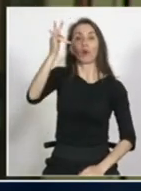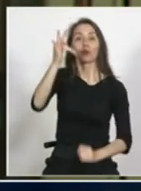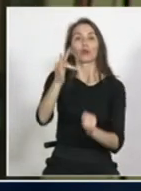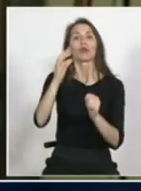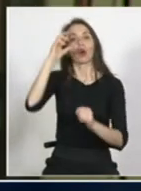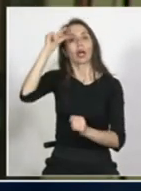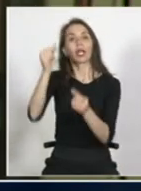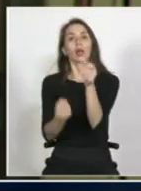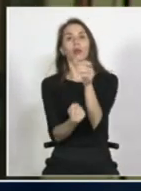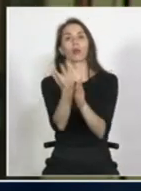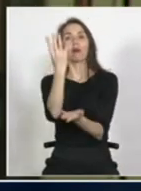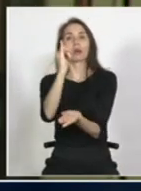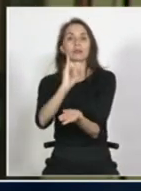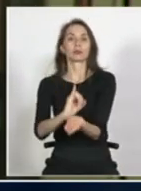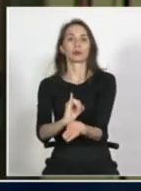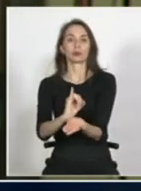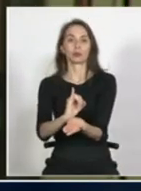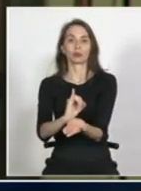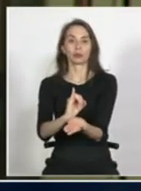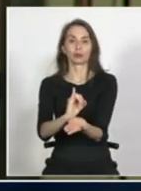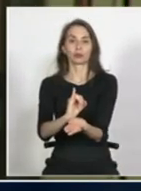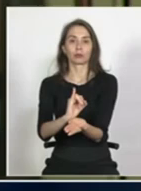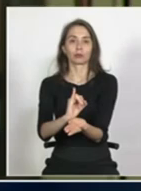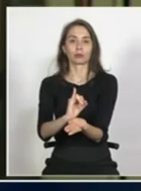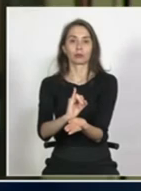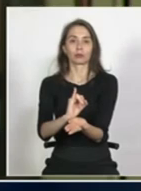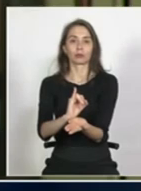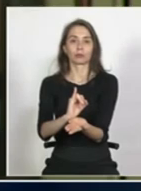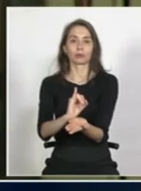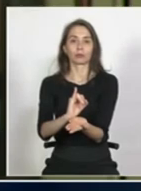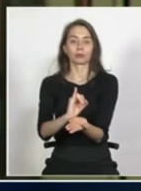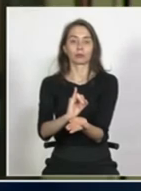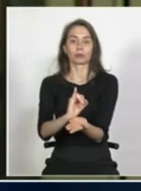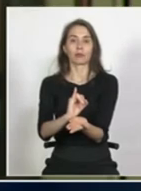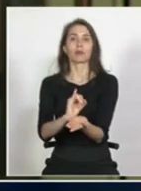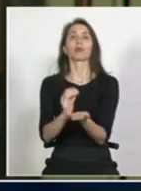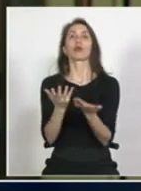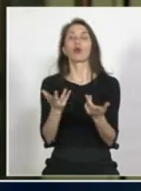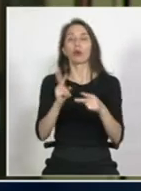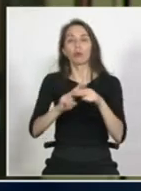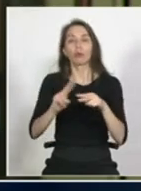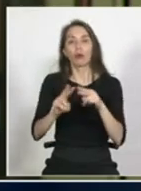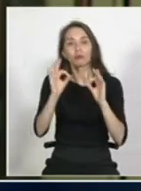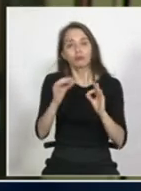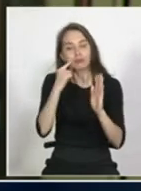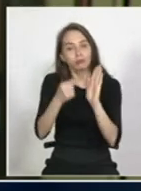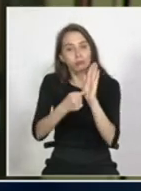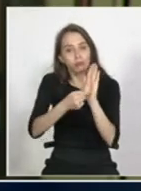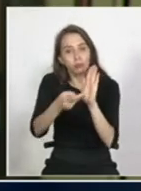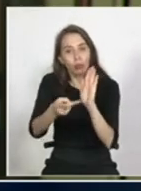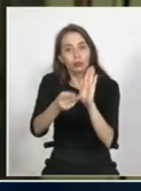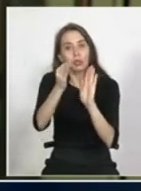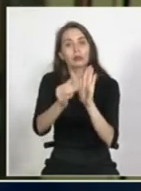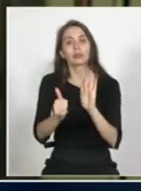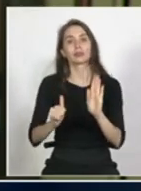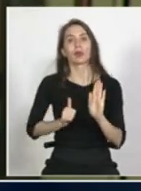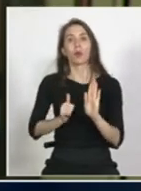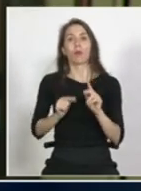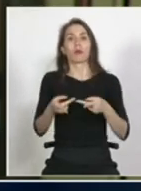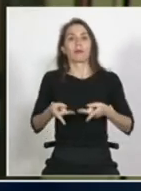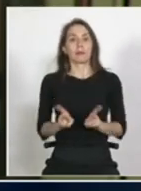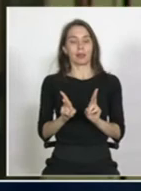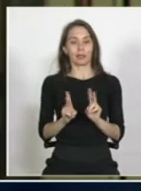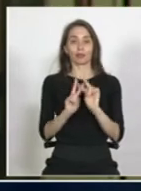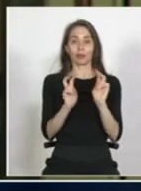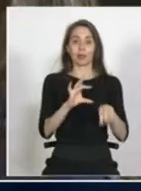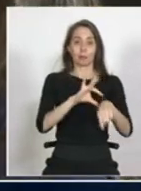institucionalidad para que tengamos la ejecución y se refleje que eso efectivamente es cierto es un derecho por ejemplo